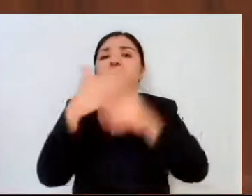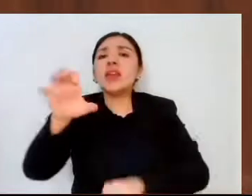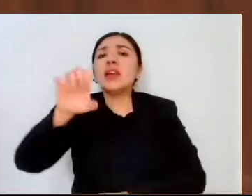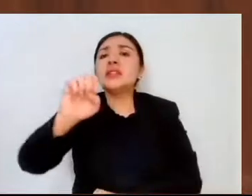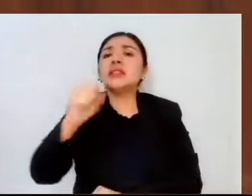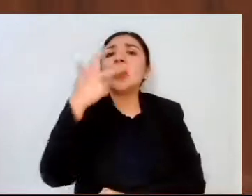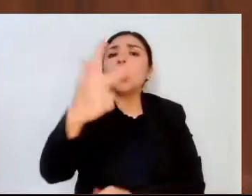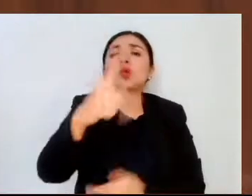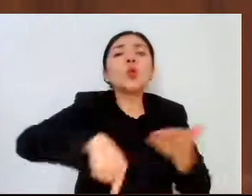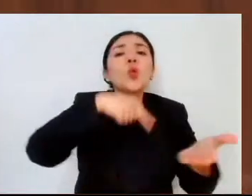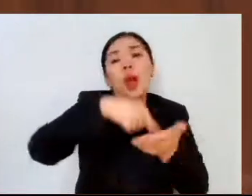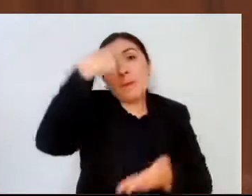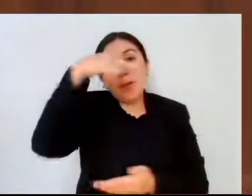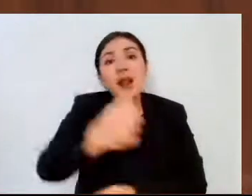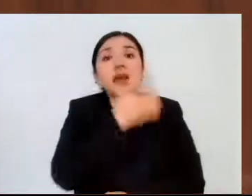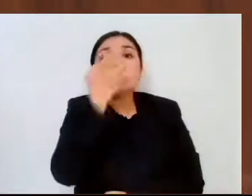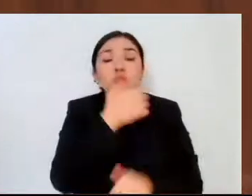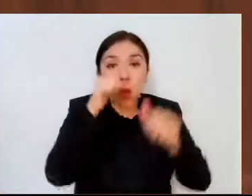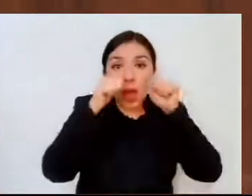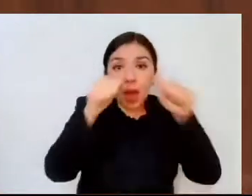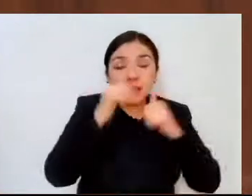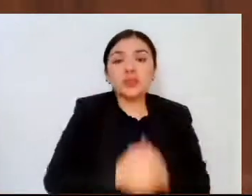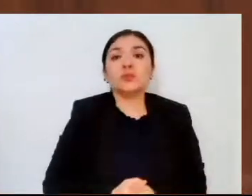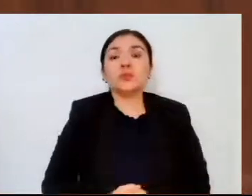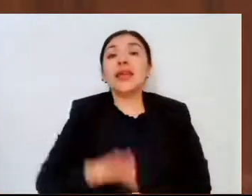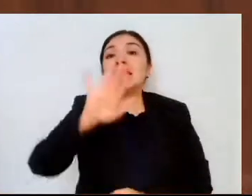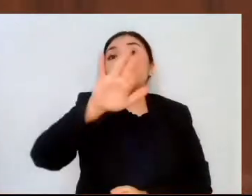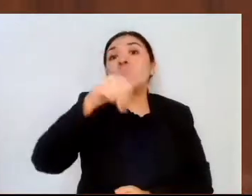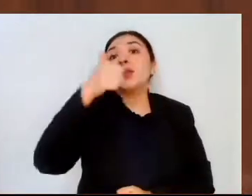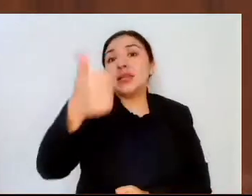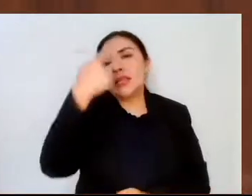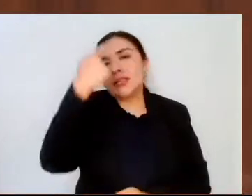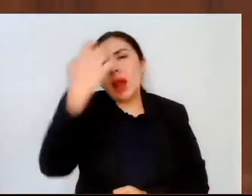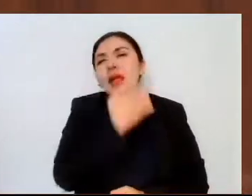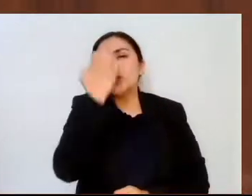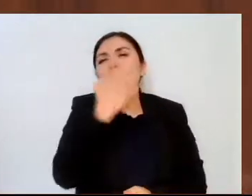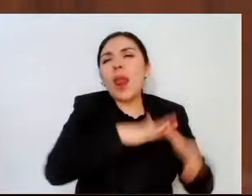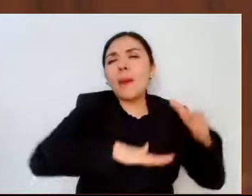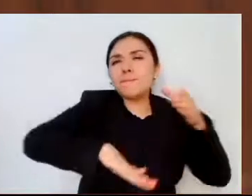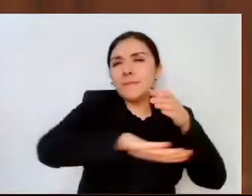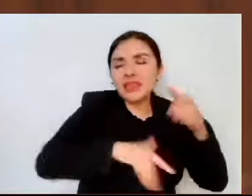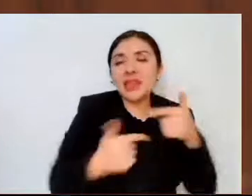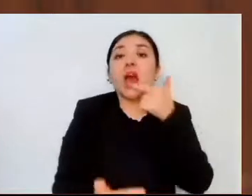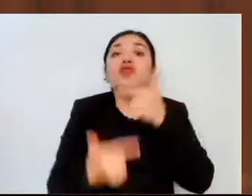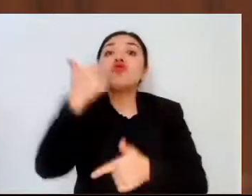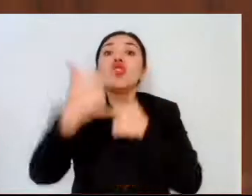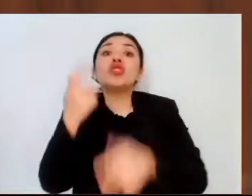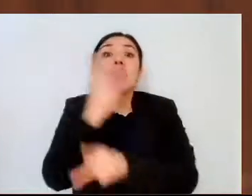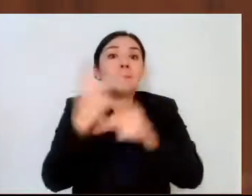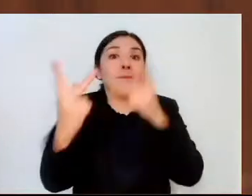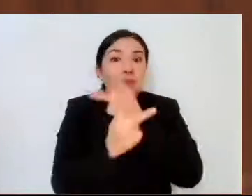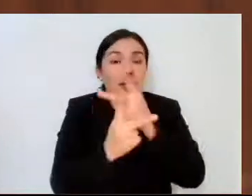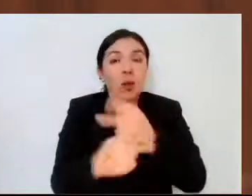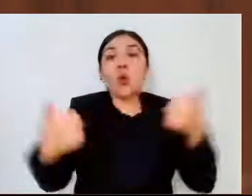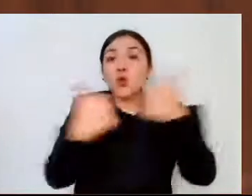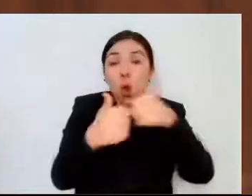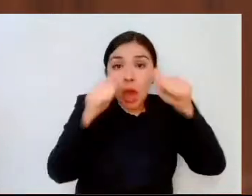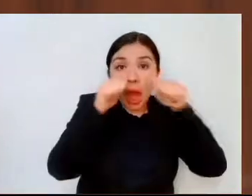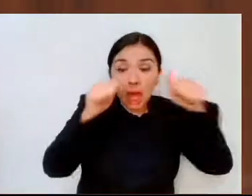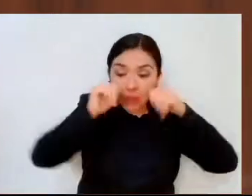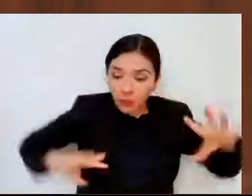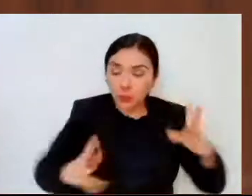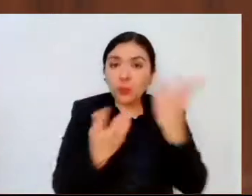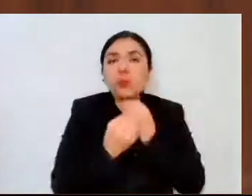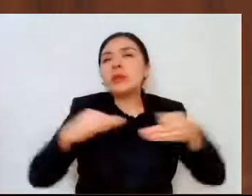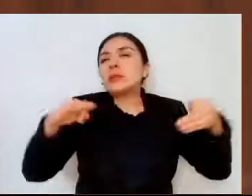servicios educativos, 56 de básica y 12 de media superior, que atienden a casi